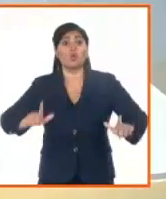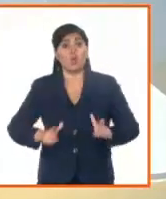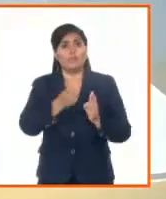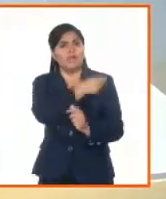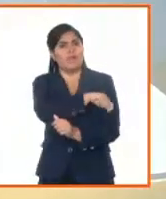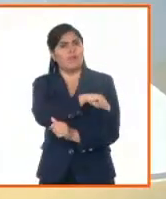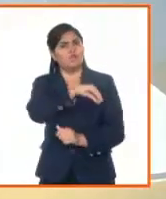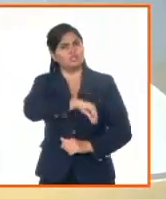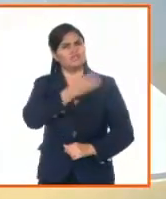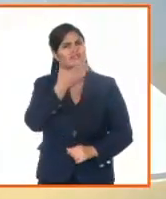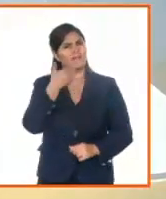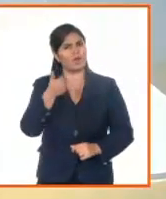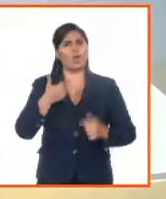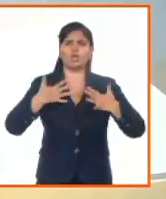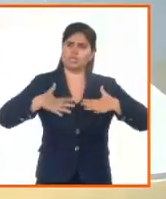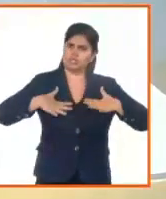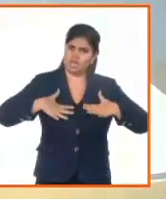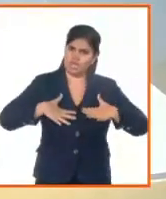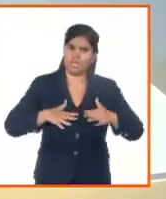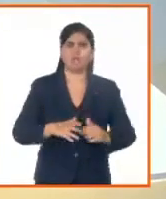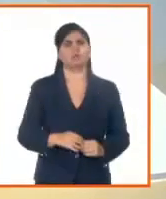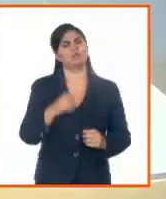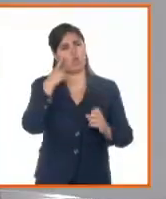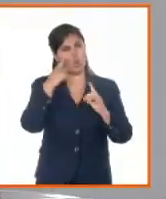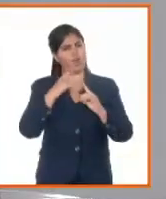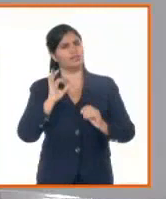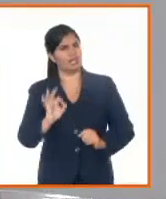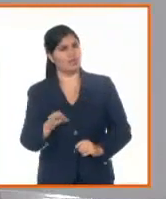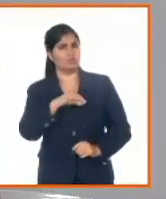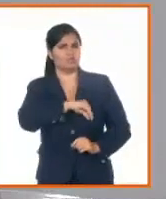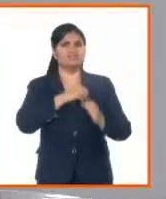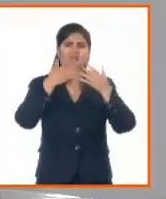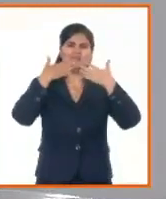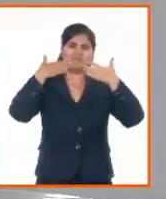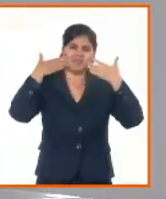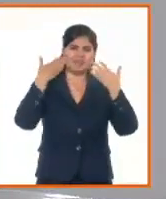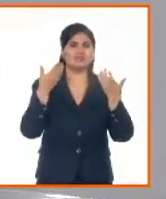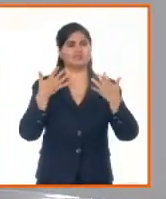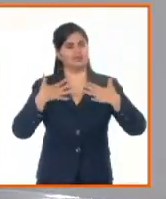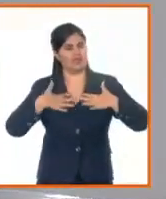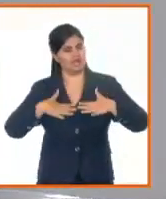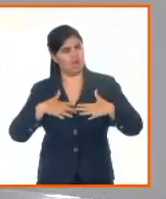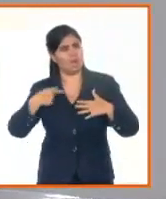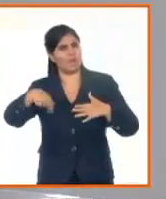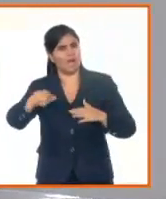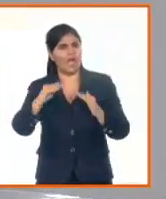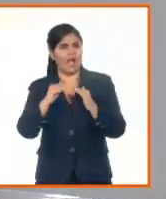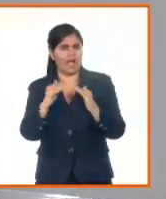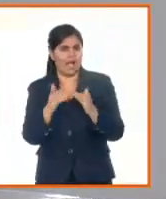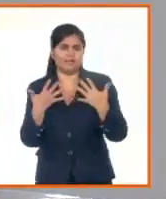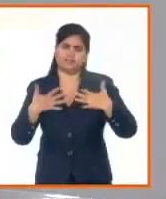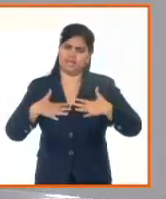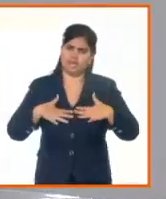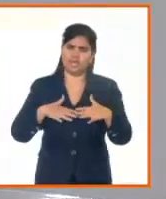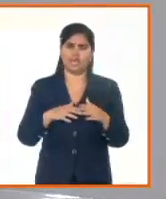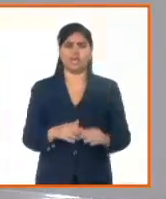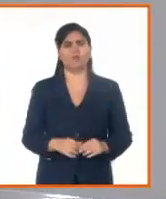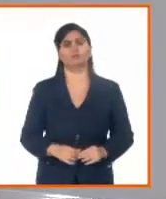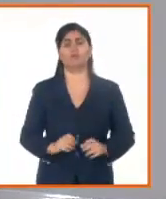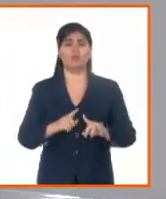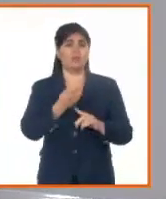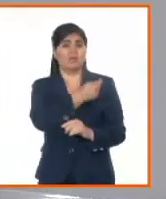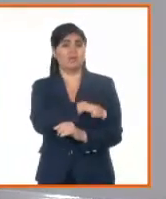transformación digital de estos servicios. ¿Para qué? Para evitar cargas innecesarias a la población,